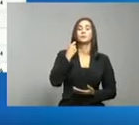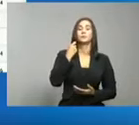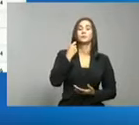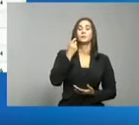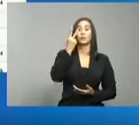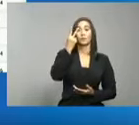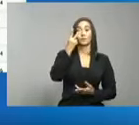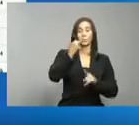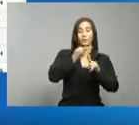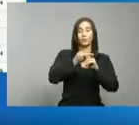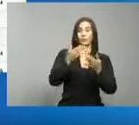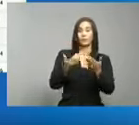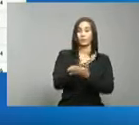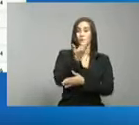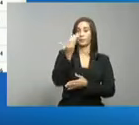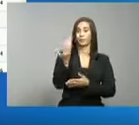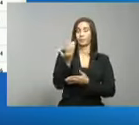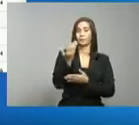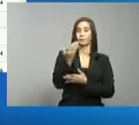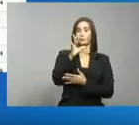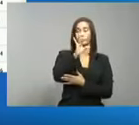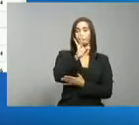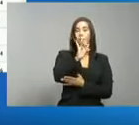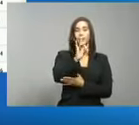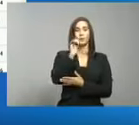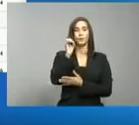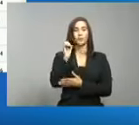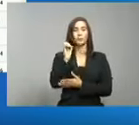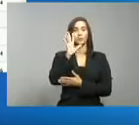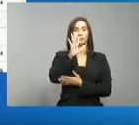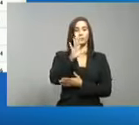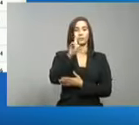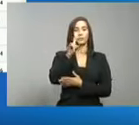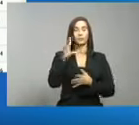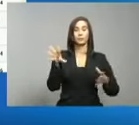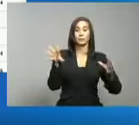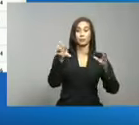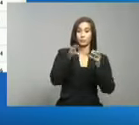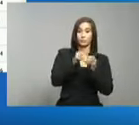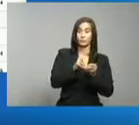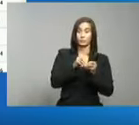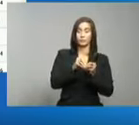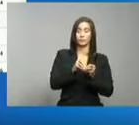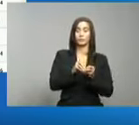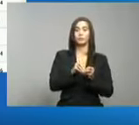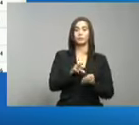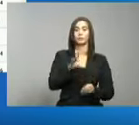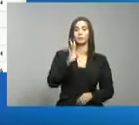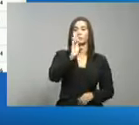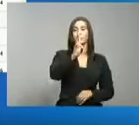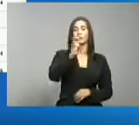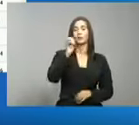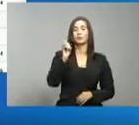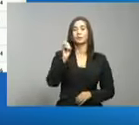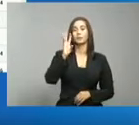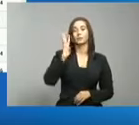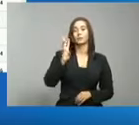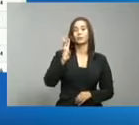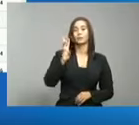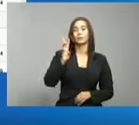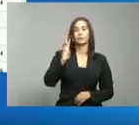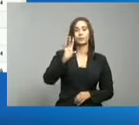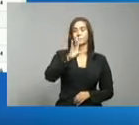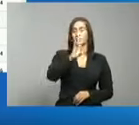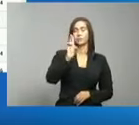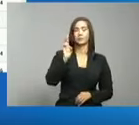2 casos nuevos, 851 acumulados, 751 706, 9